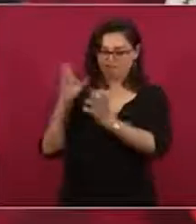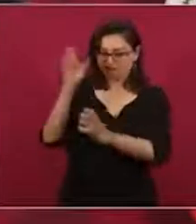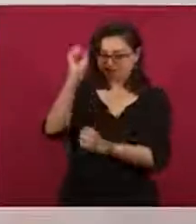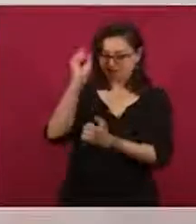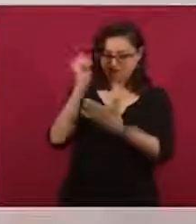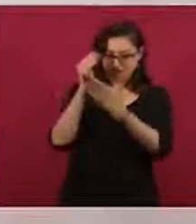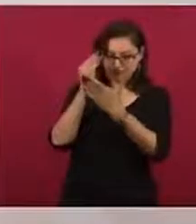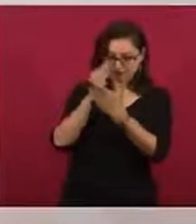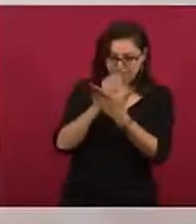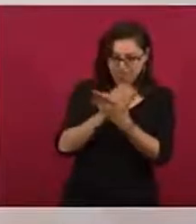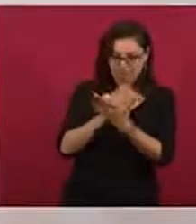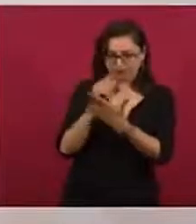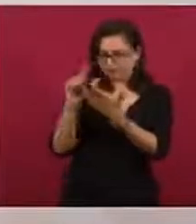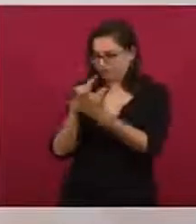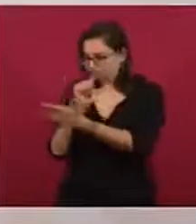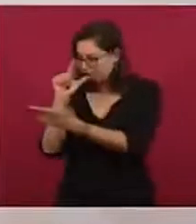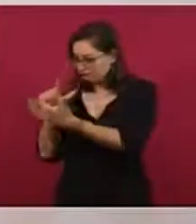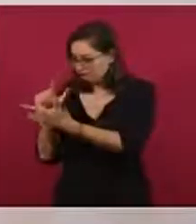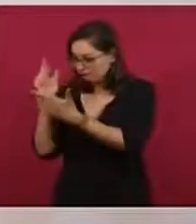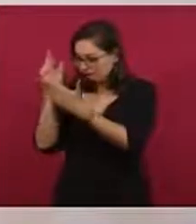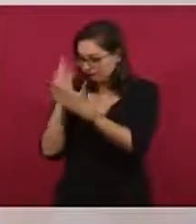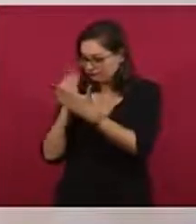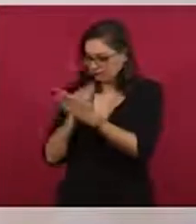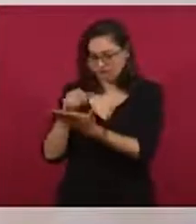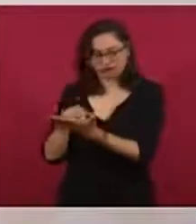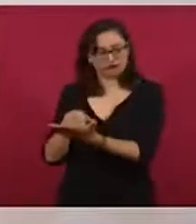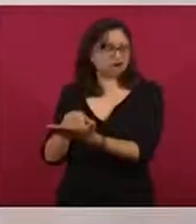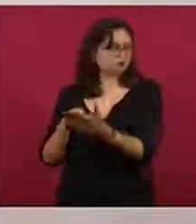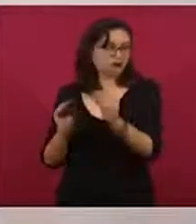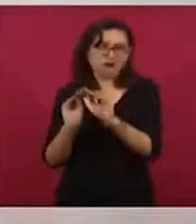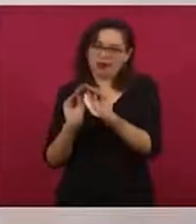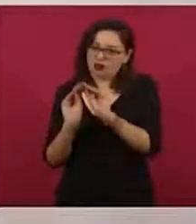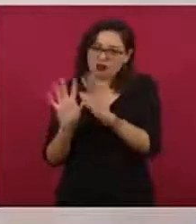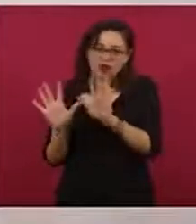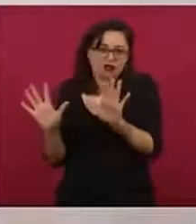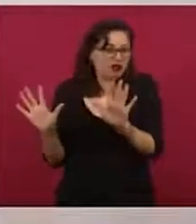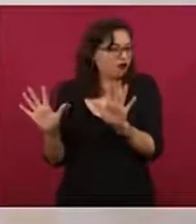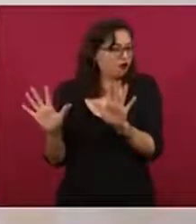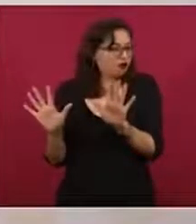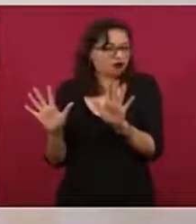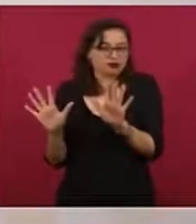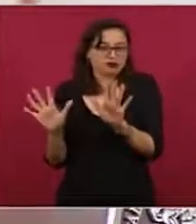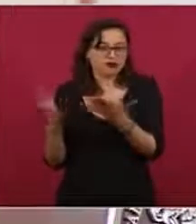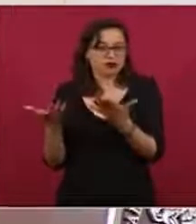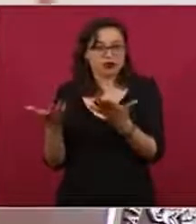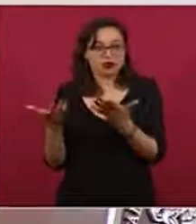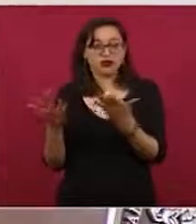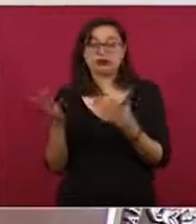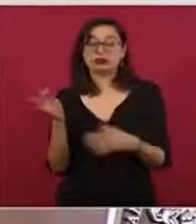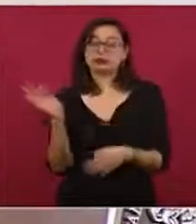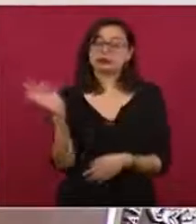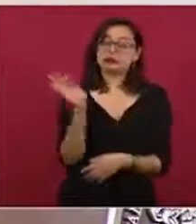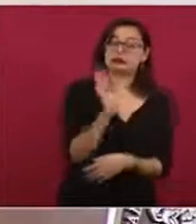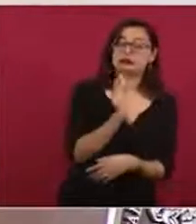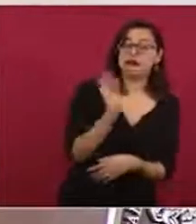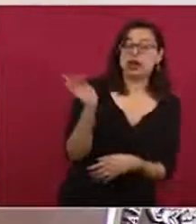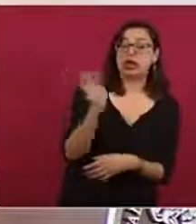y la ley es clara, ya no admite ninguna interpretación.